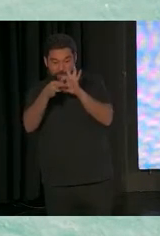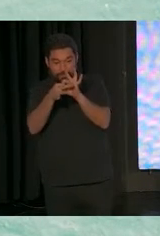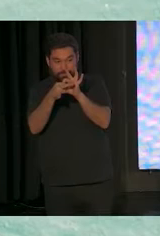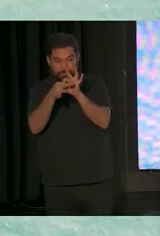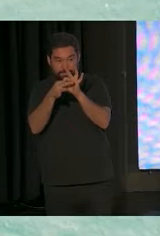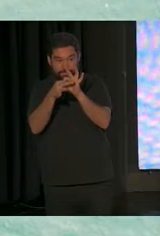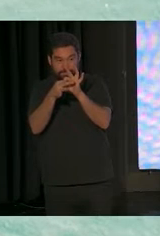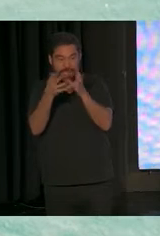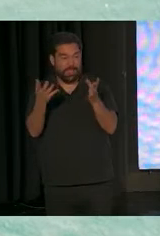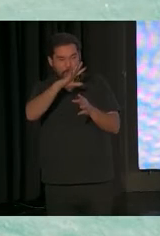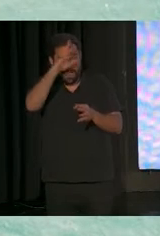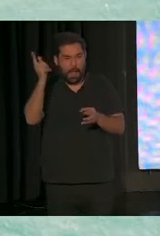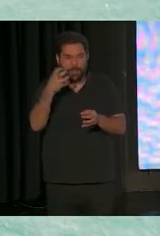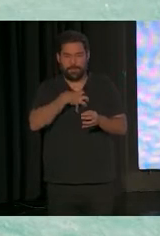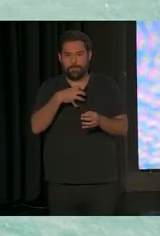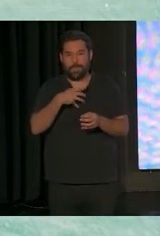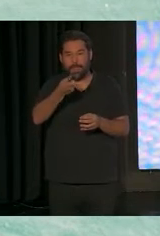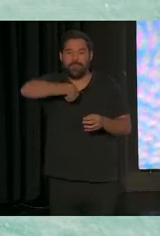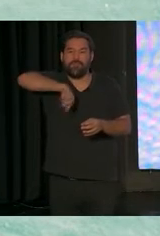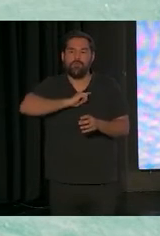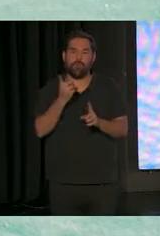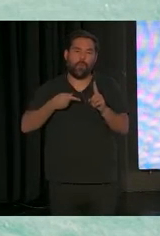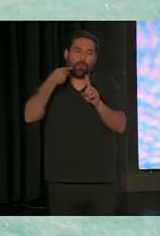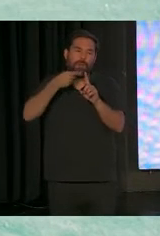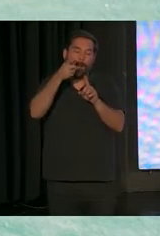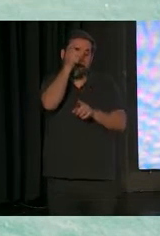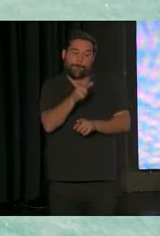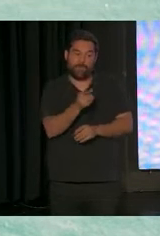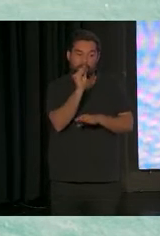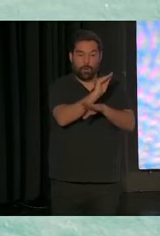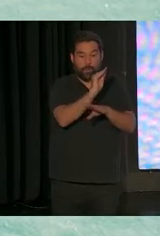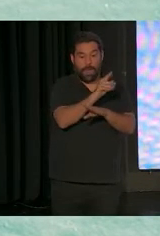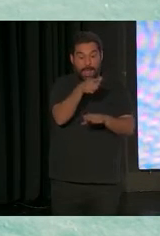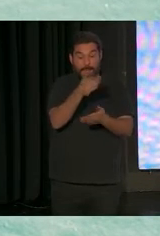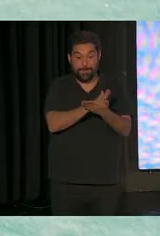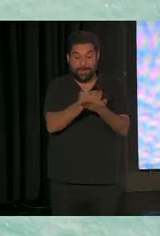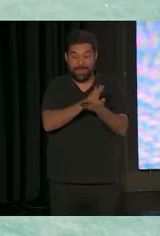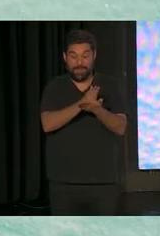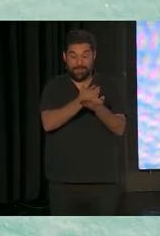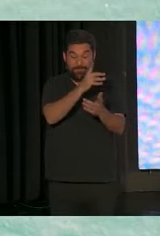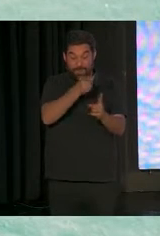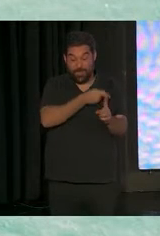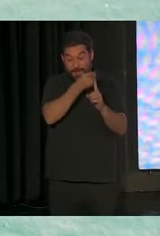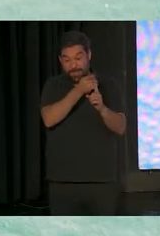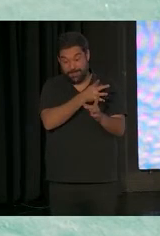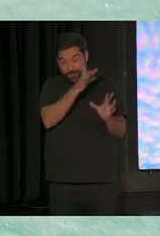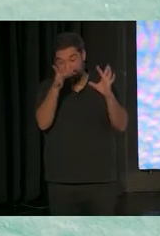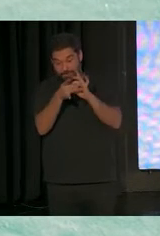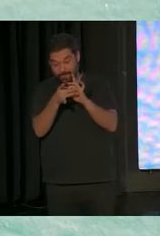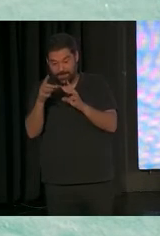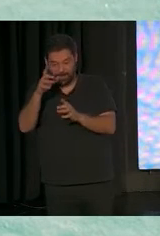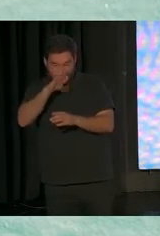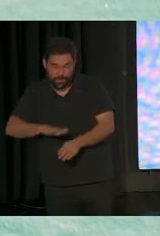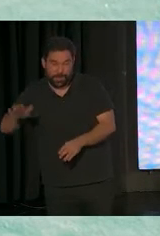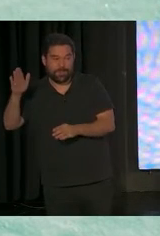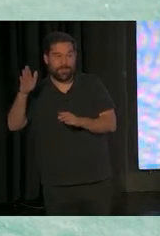nos podemos olvidar que lo que estamos es utilizando al cuidador como mediador para hacerlo. Pero si estamos yendo a una casa a hablar con